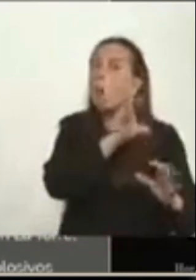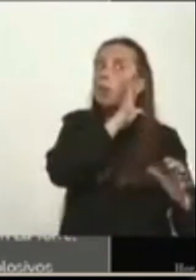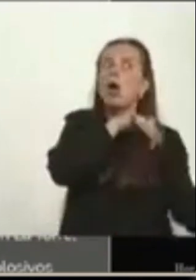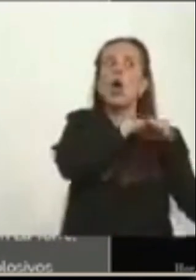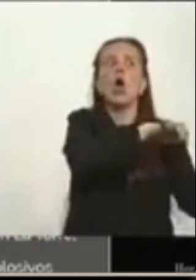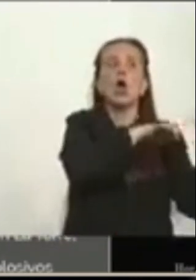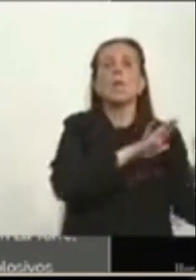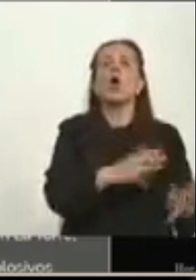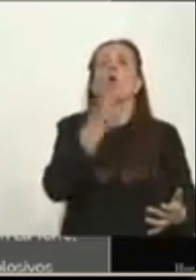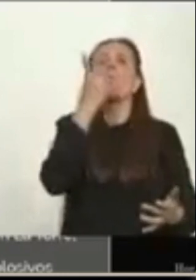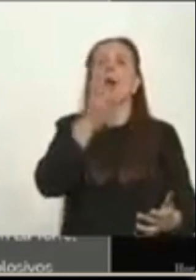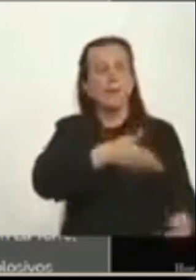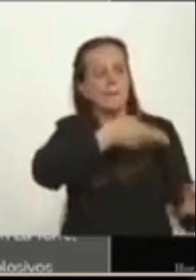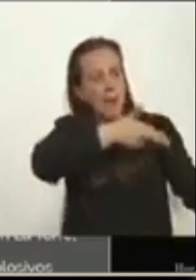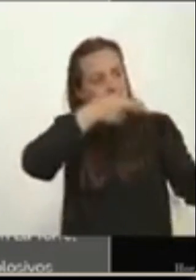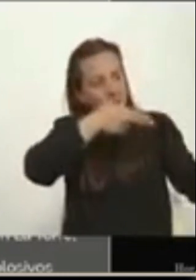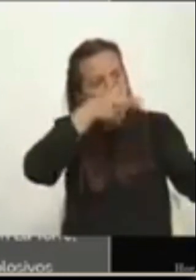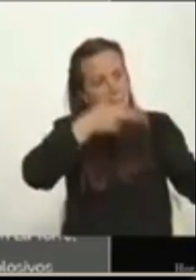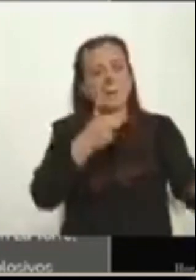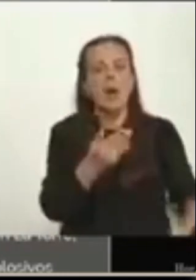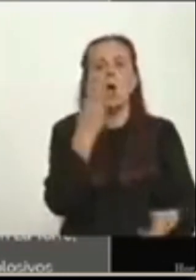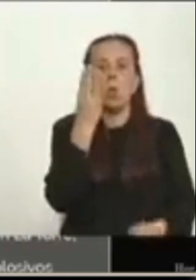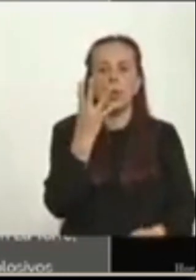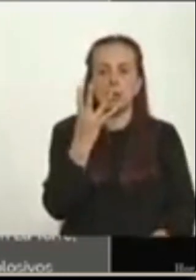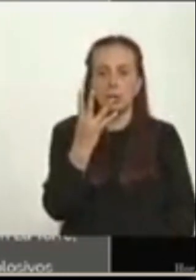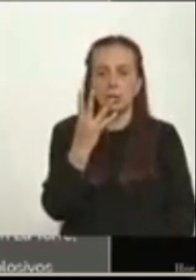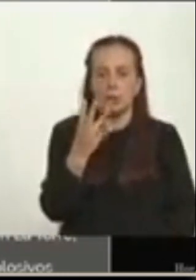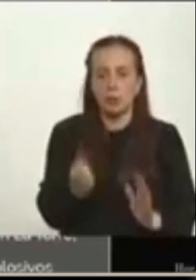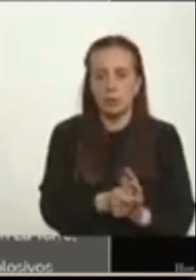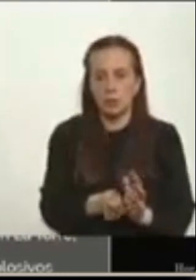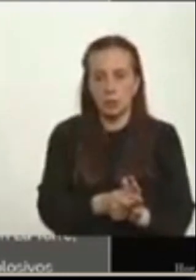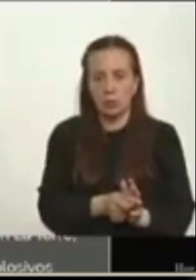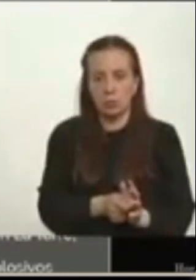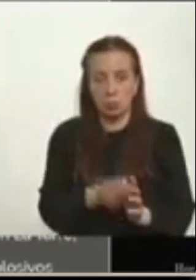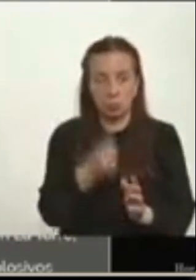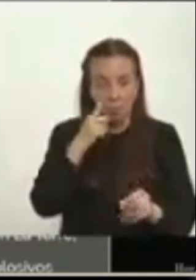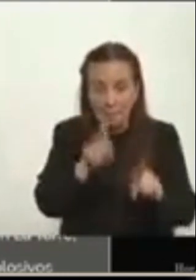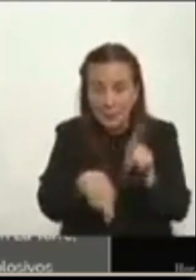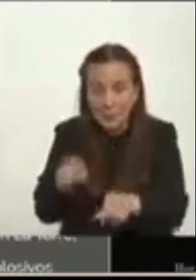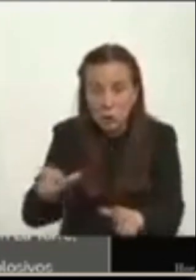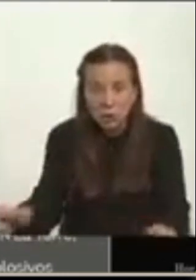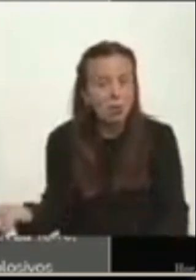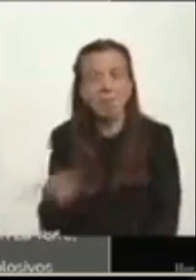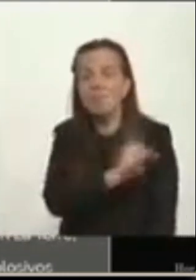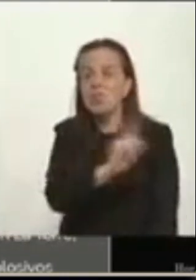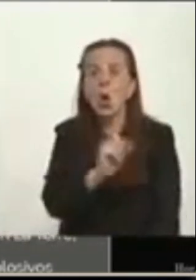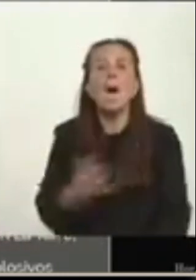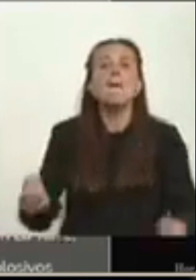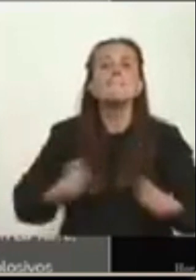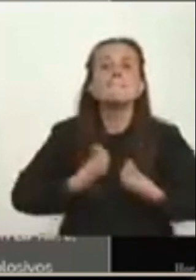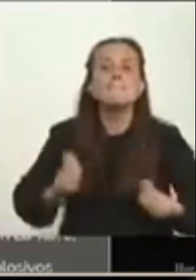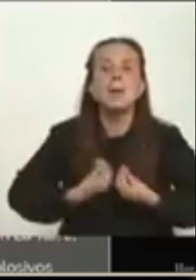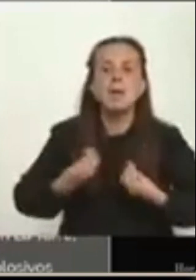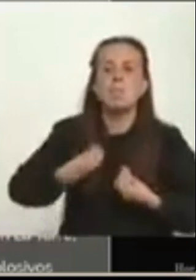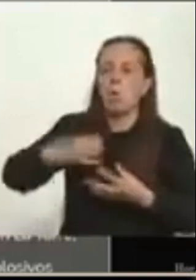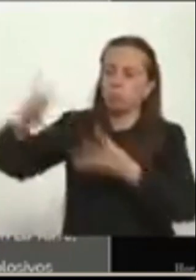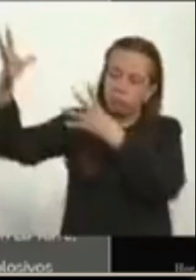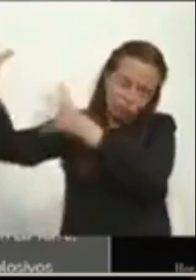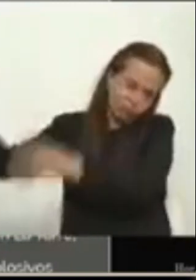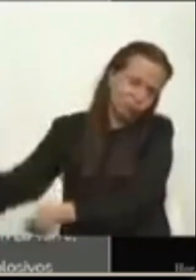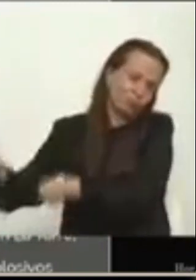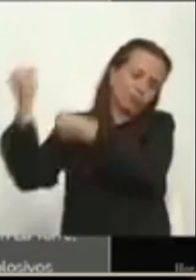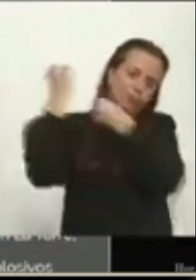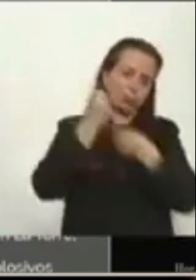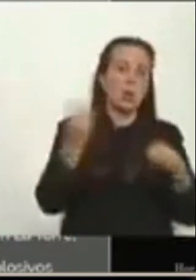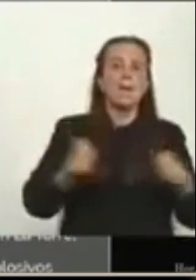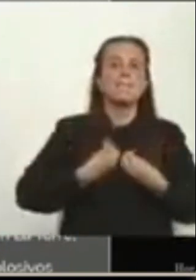con cuatro tiros, disparos de fusil. Los denunciantes dicen que se lo llevaron vivo de su parcela y luego